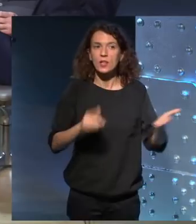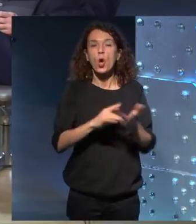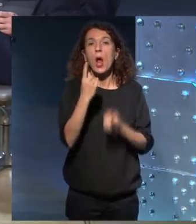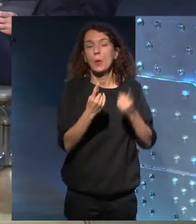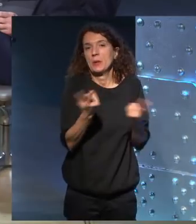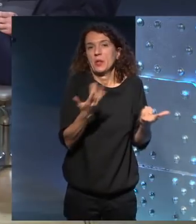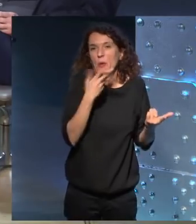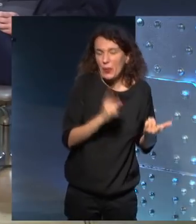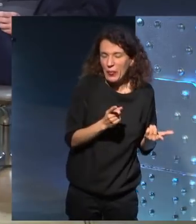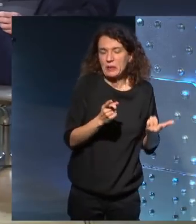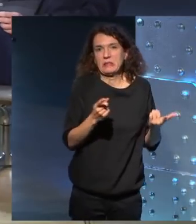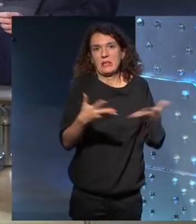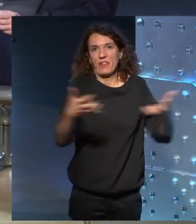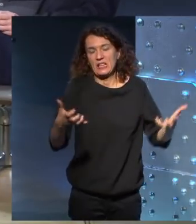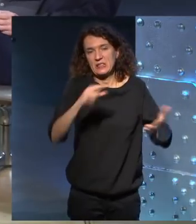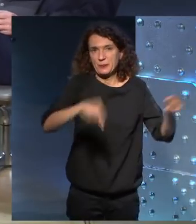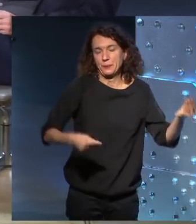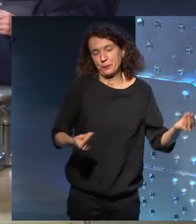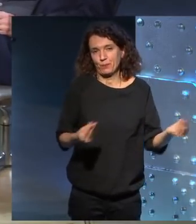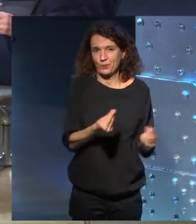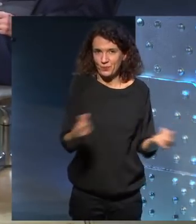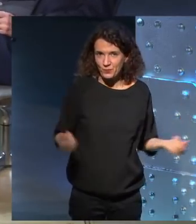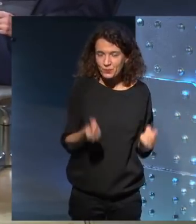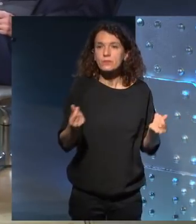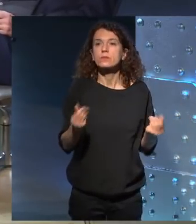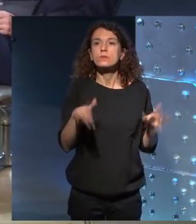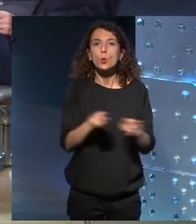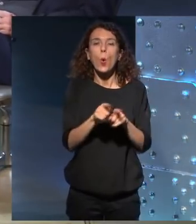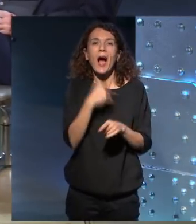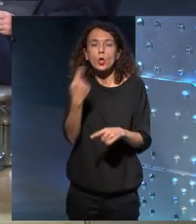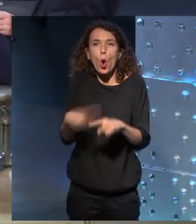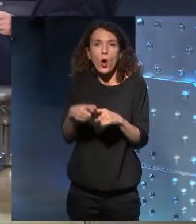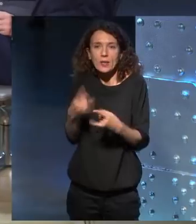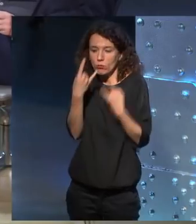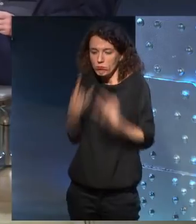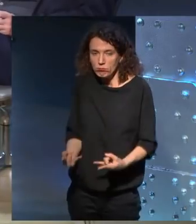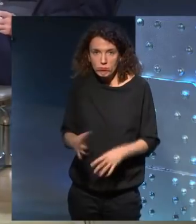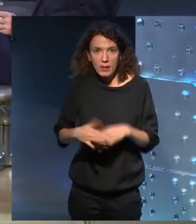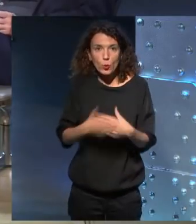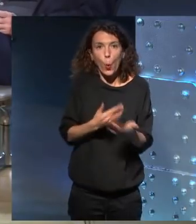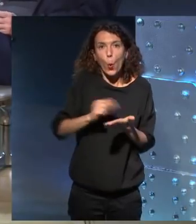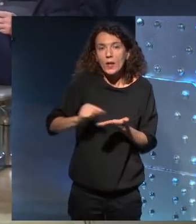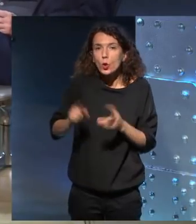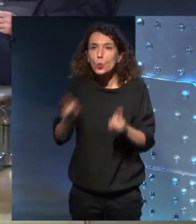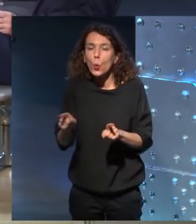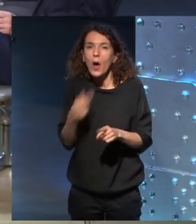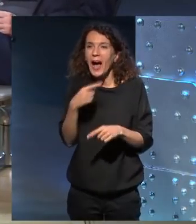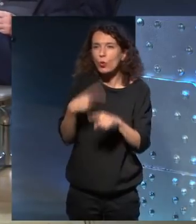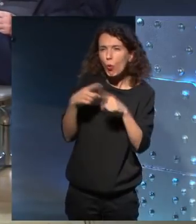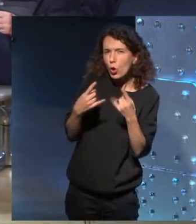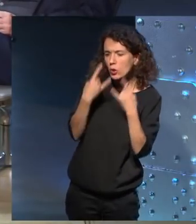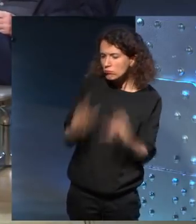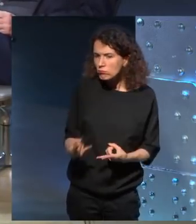a los desconocidos, ¿no? ¿Y tú no eres fetichista, ni siquiera para tus manuscritos, por ejemplo?